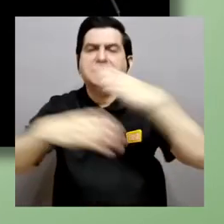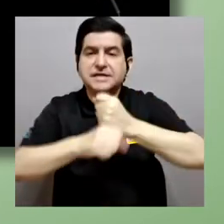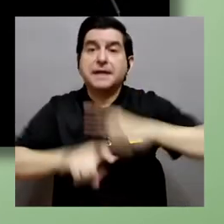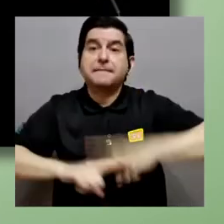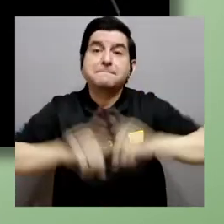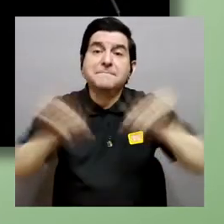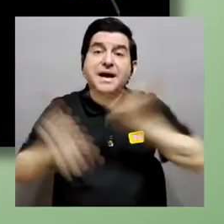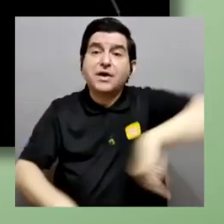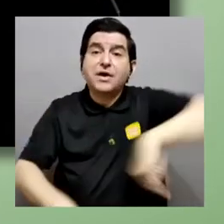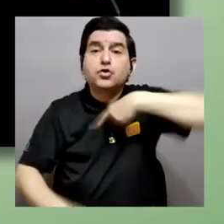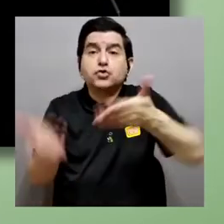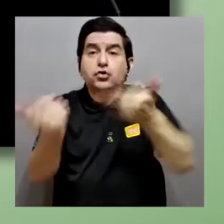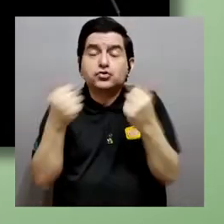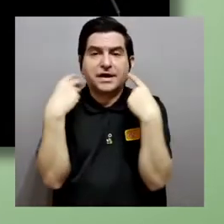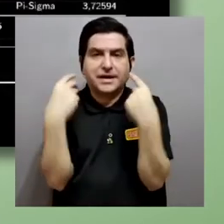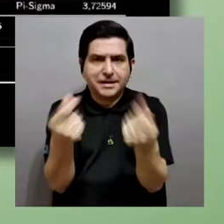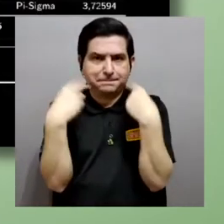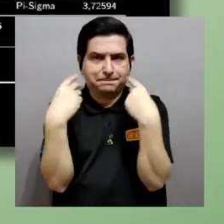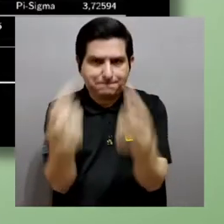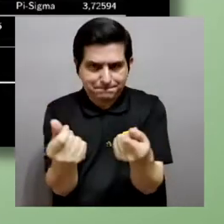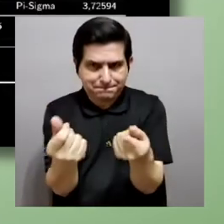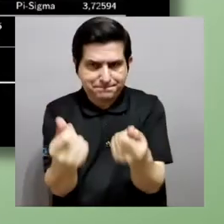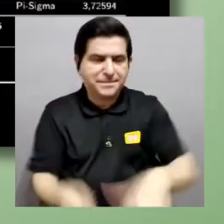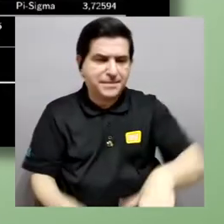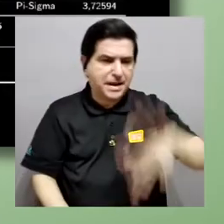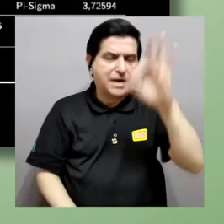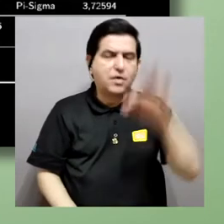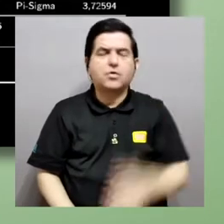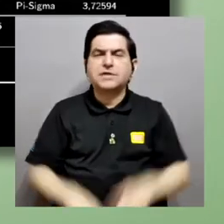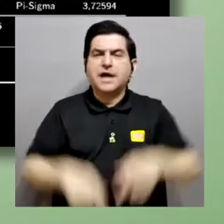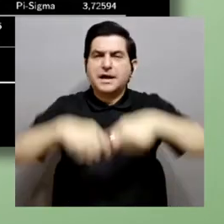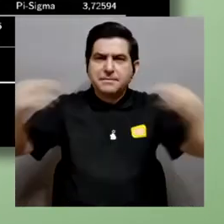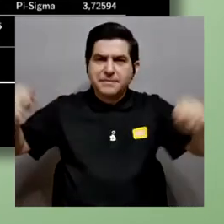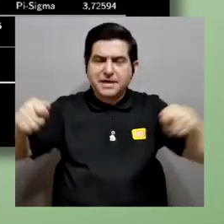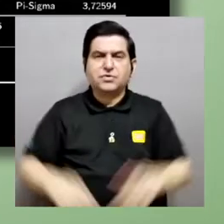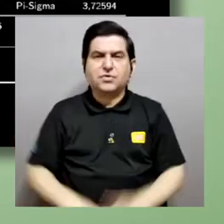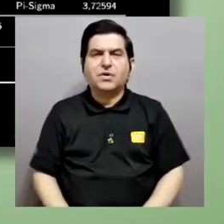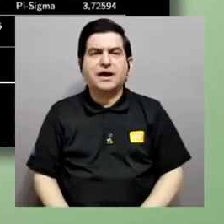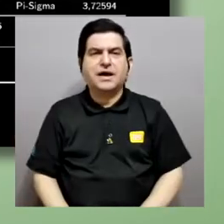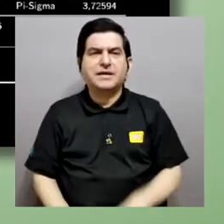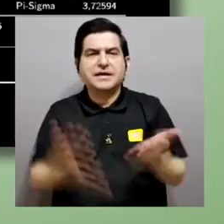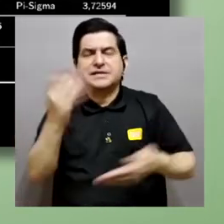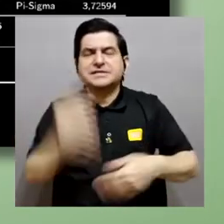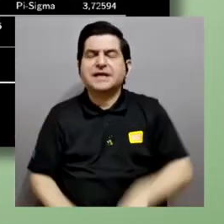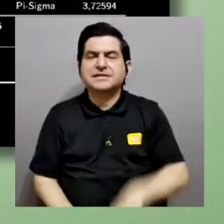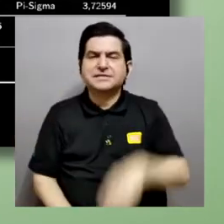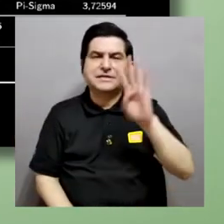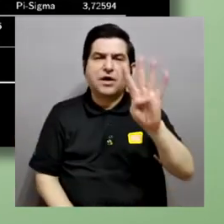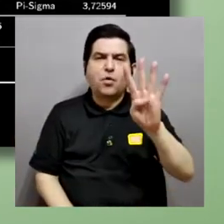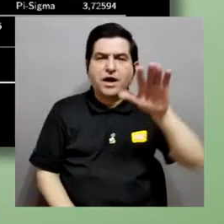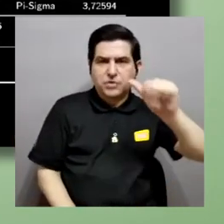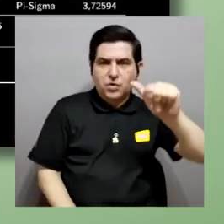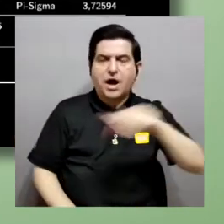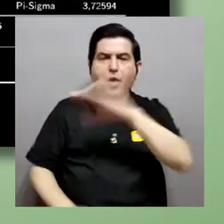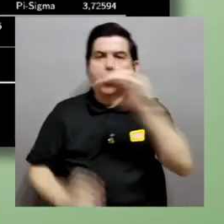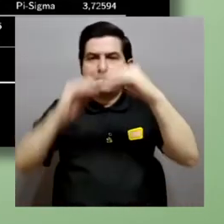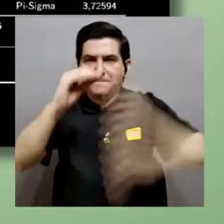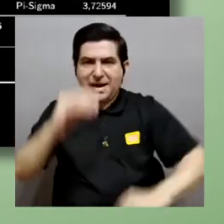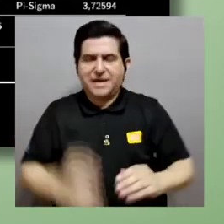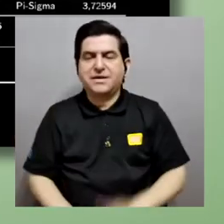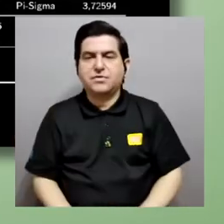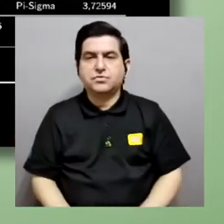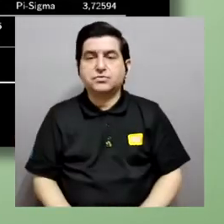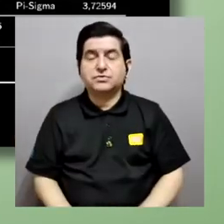automatizarlo, ¿verdad? Y encontrar, digamos, métricas de 4 Ampsons o menos. Por otro lado, las propiedades físico-químicas tienen que ver con